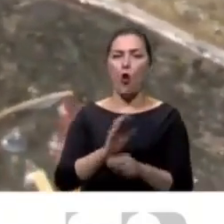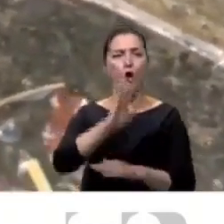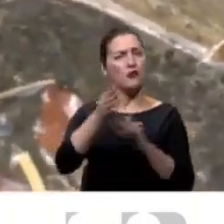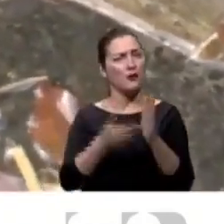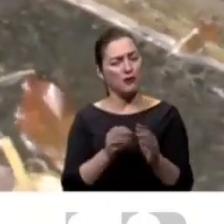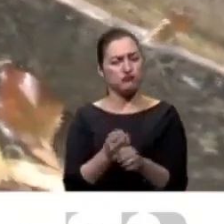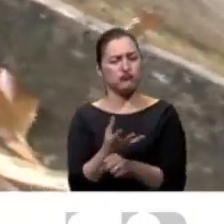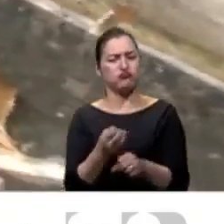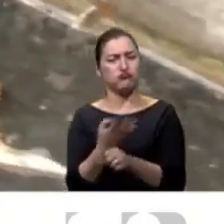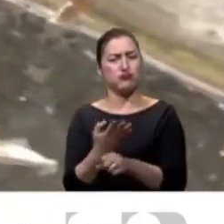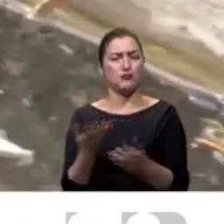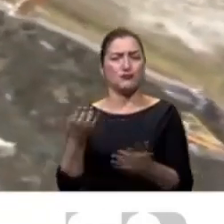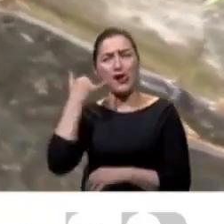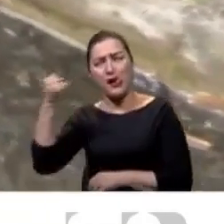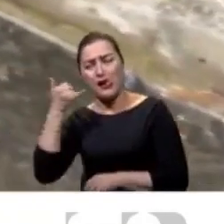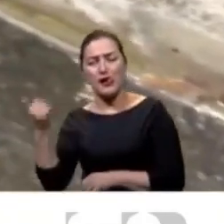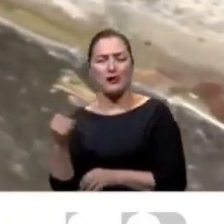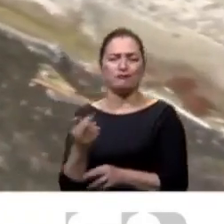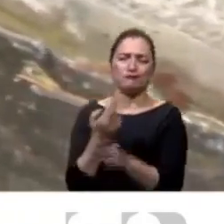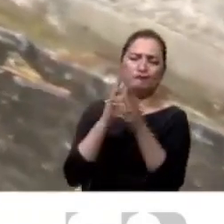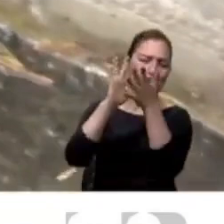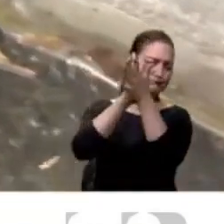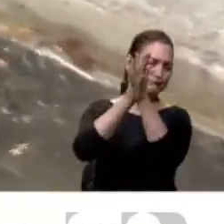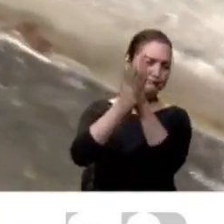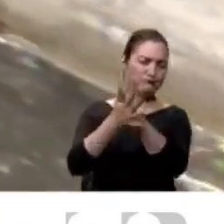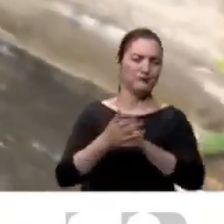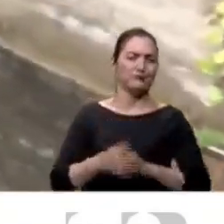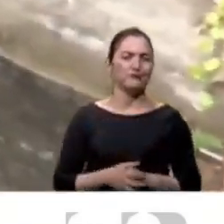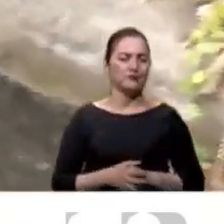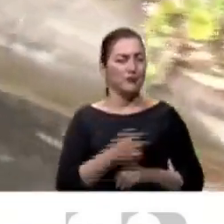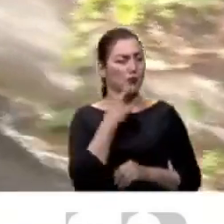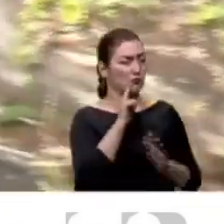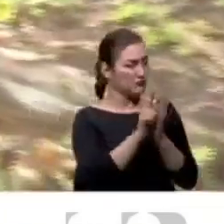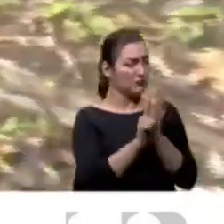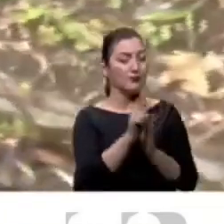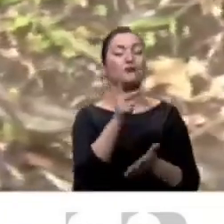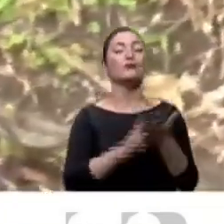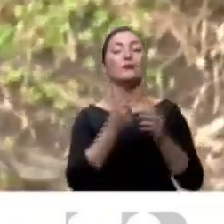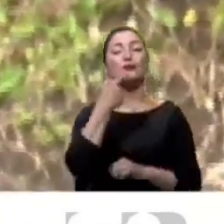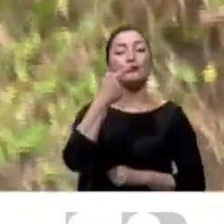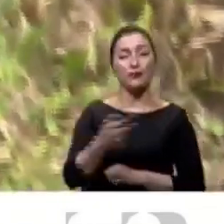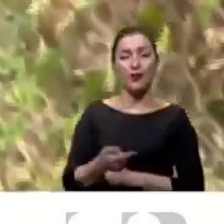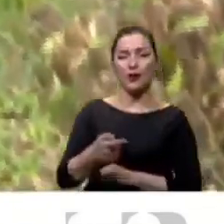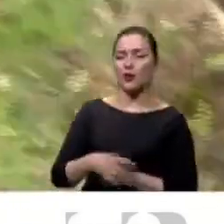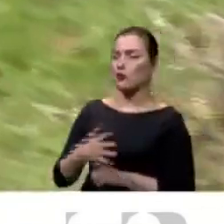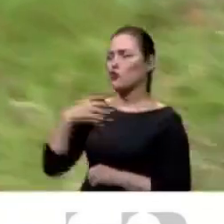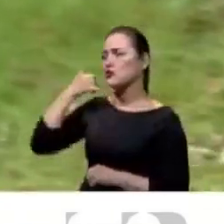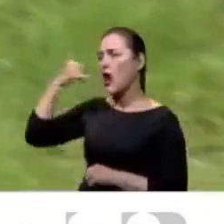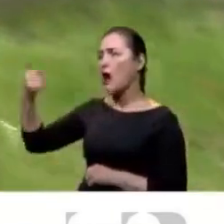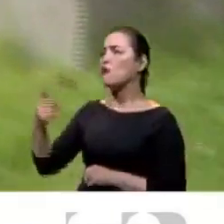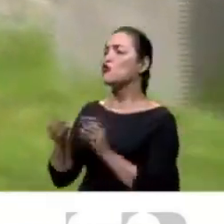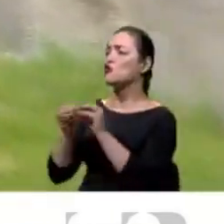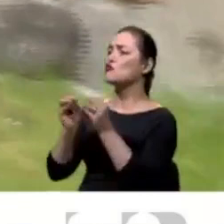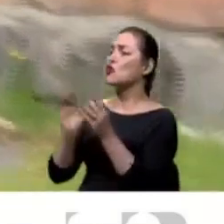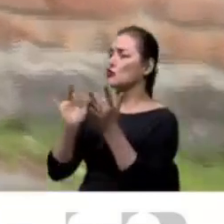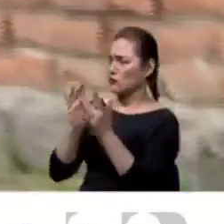desde la empresa de agua potable, ¿qué es lo que les dicen? Me dicen que ya van a dar agilidad al número de orden que ya me han dicho. Alguna vez me